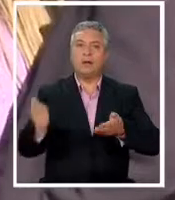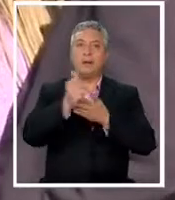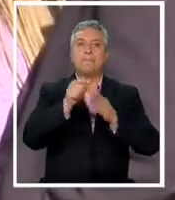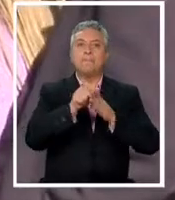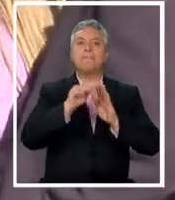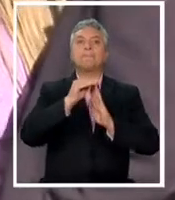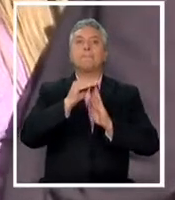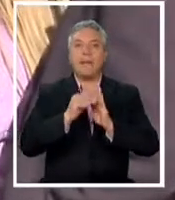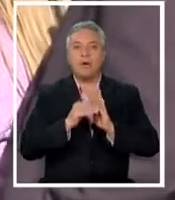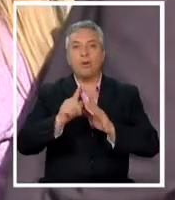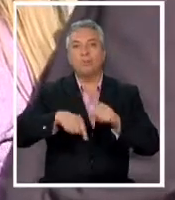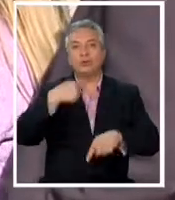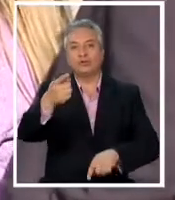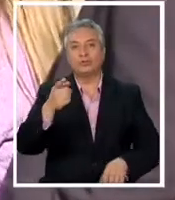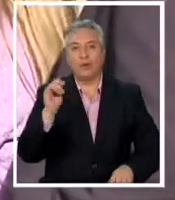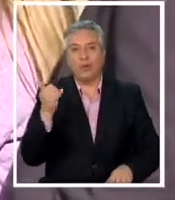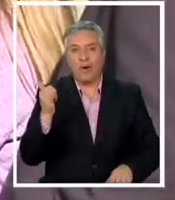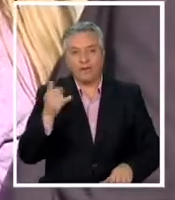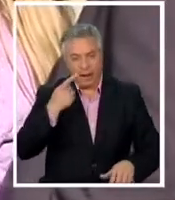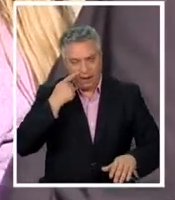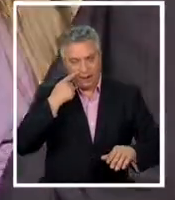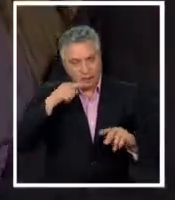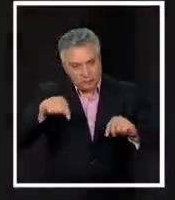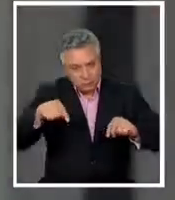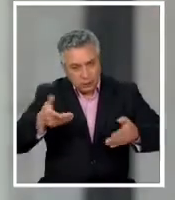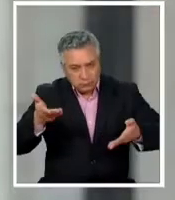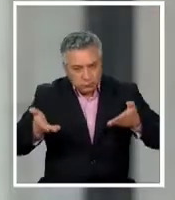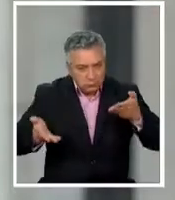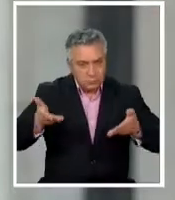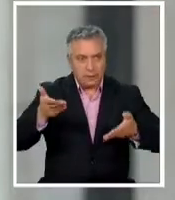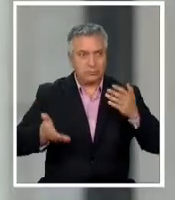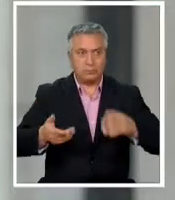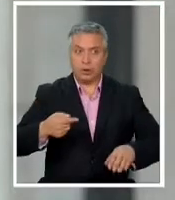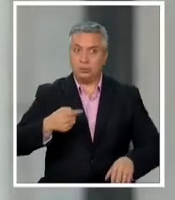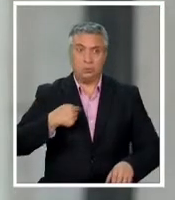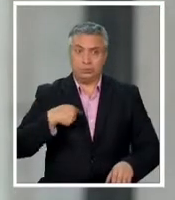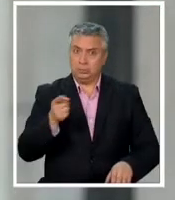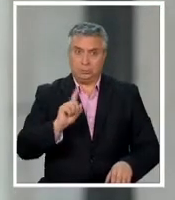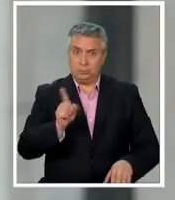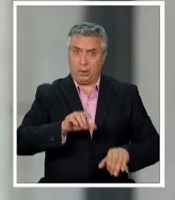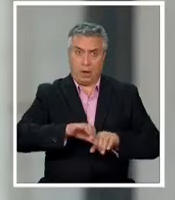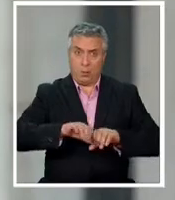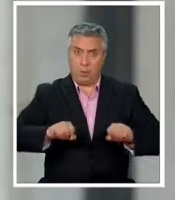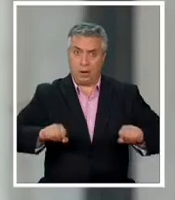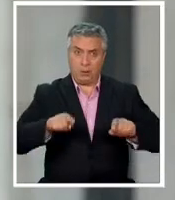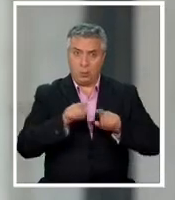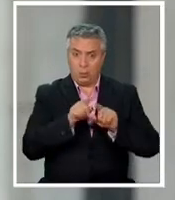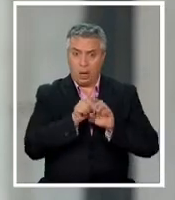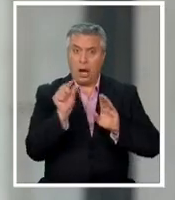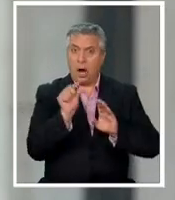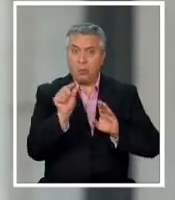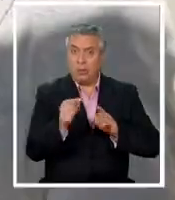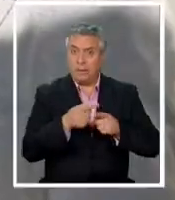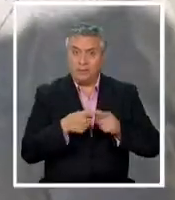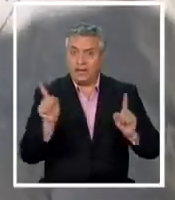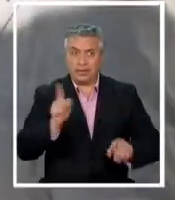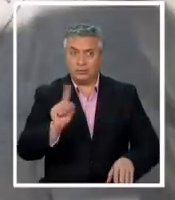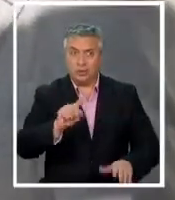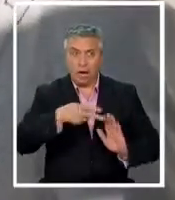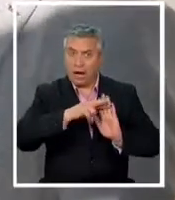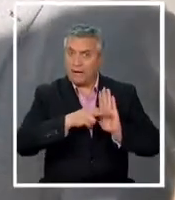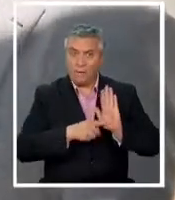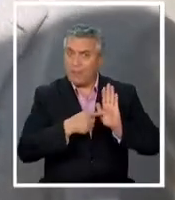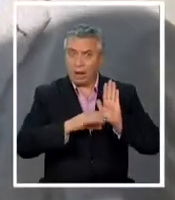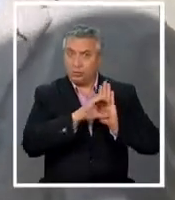menor el próximo jueves cuando sea analizado por el Pleno. Yo no estoy de acuerdo que exista un cuórum transitorio distinto al cuórum de reforma